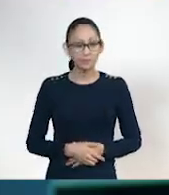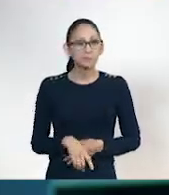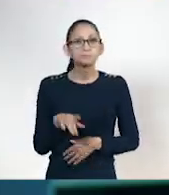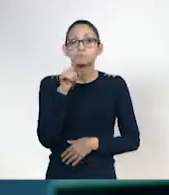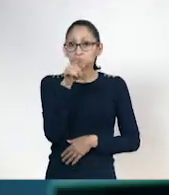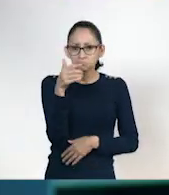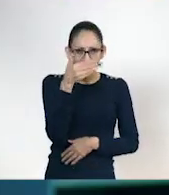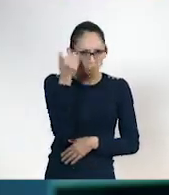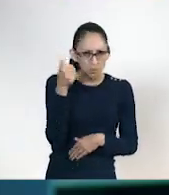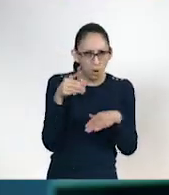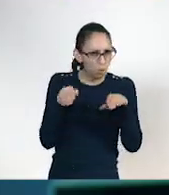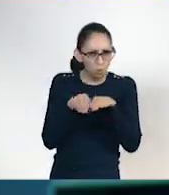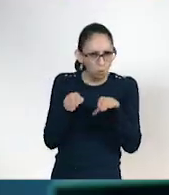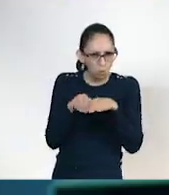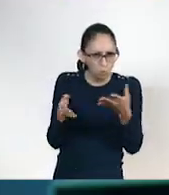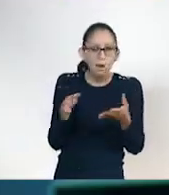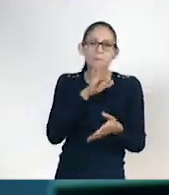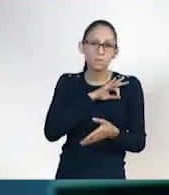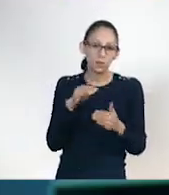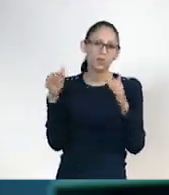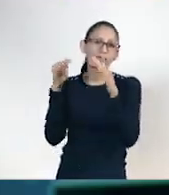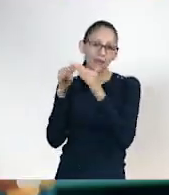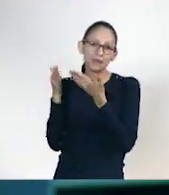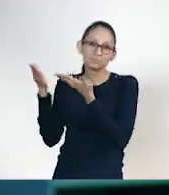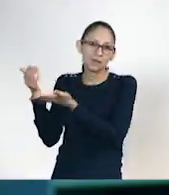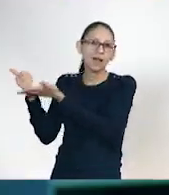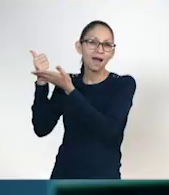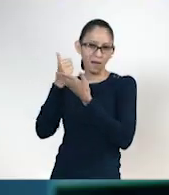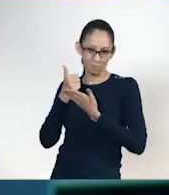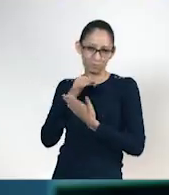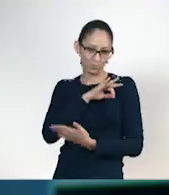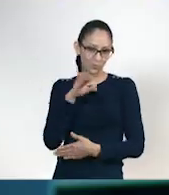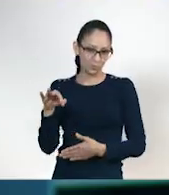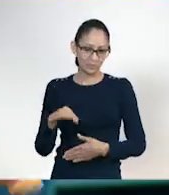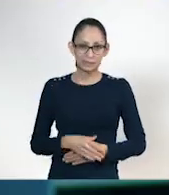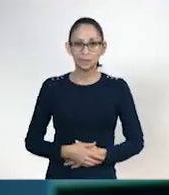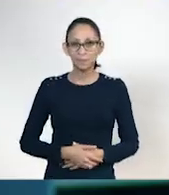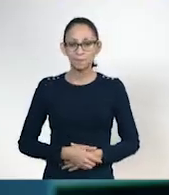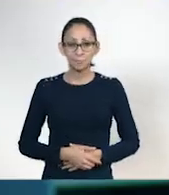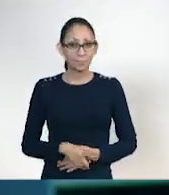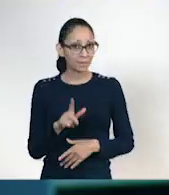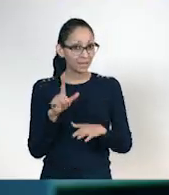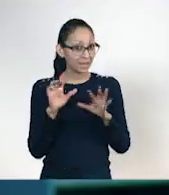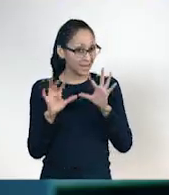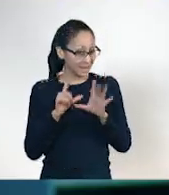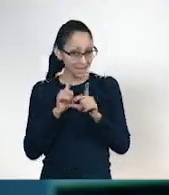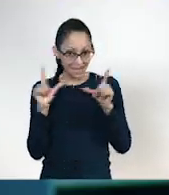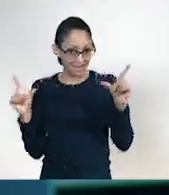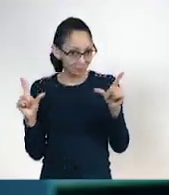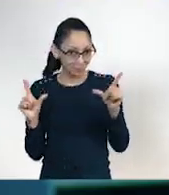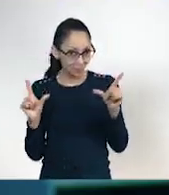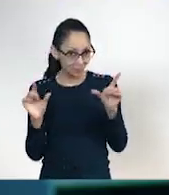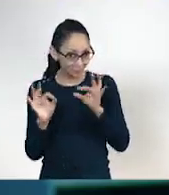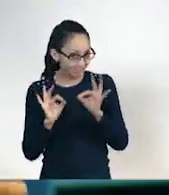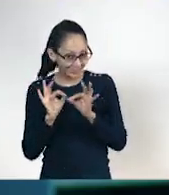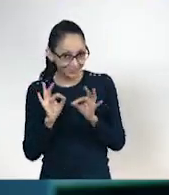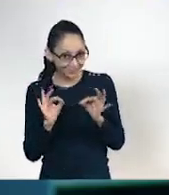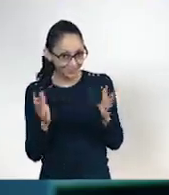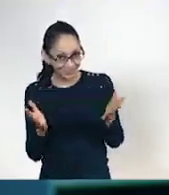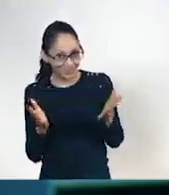no sabes cómo hacerlo, pida ayuda en casa. ¡Ah! ¿Lista? ¿Listo?